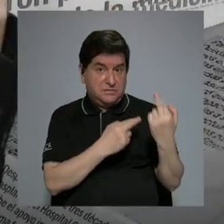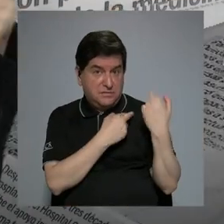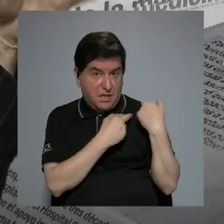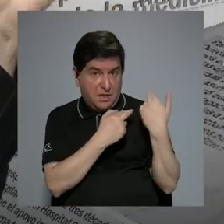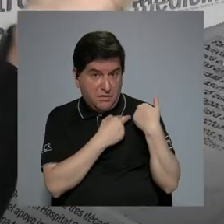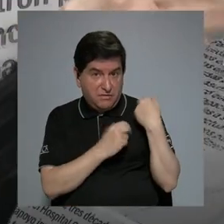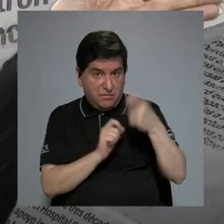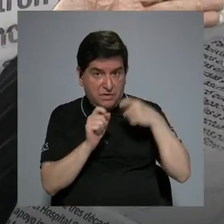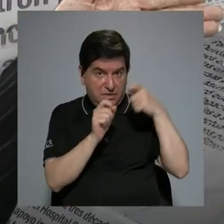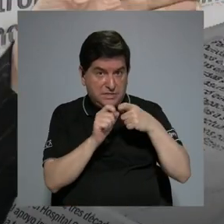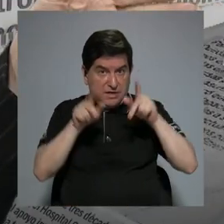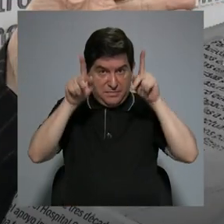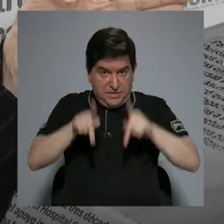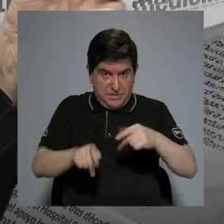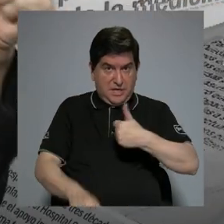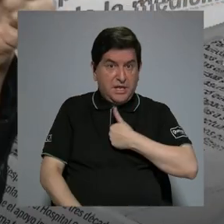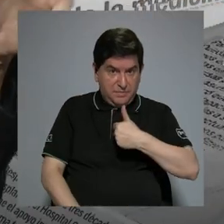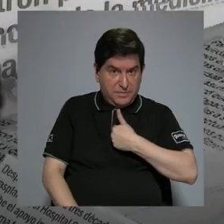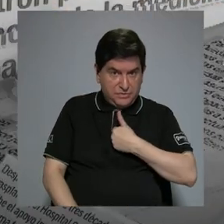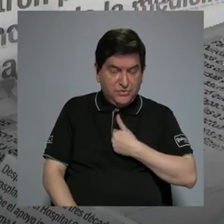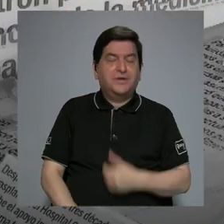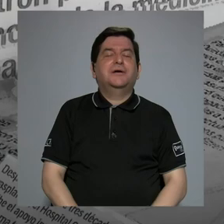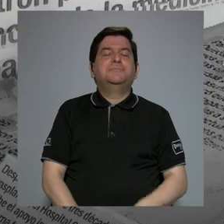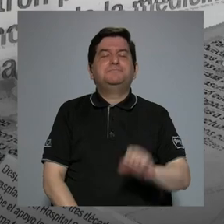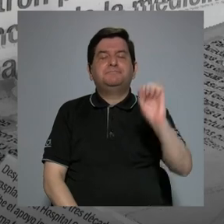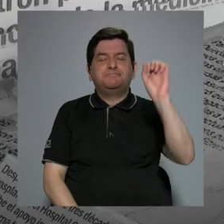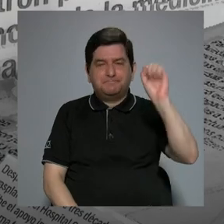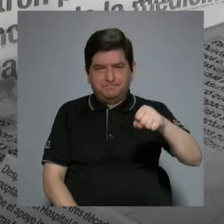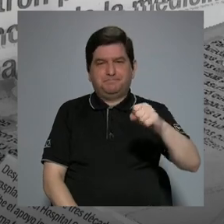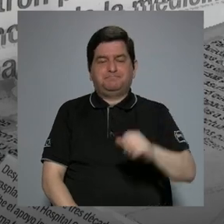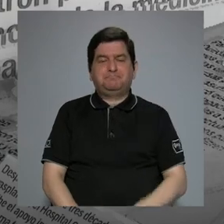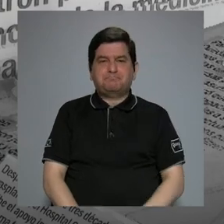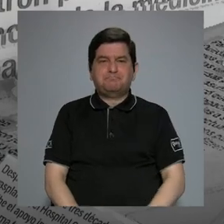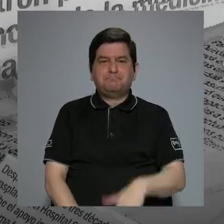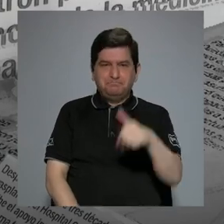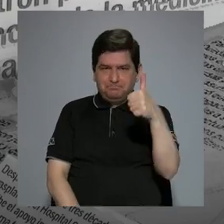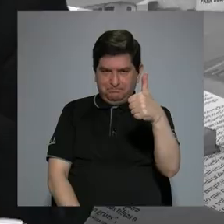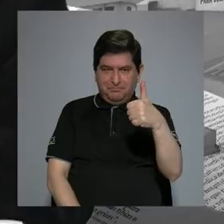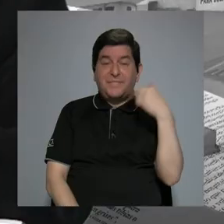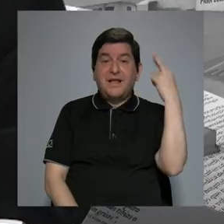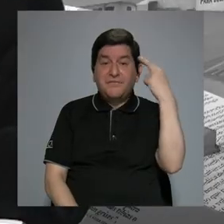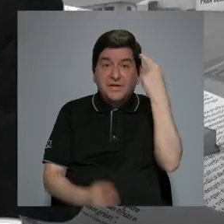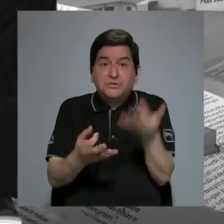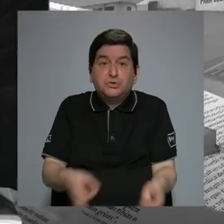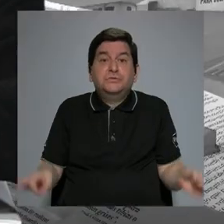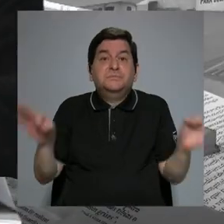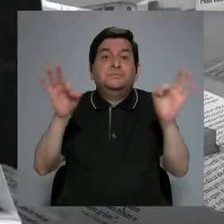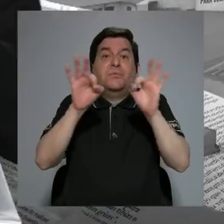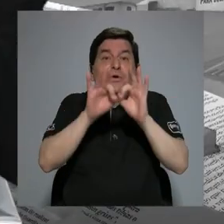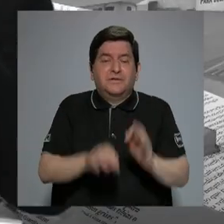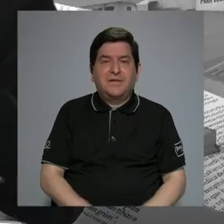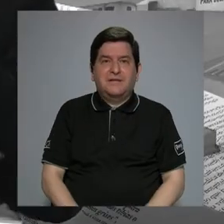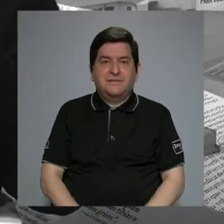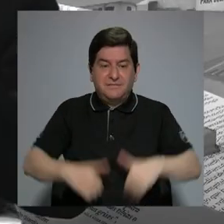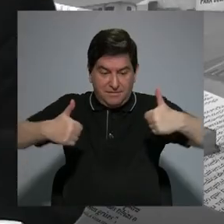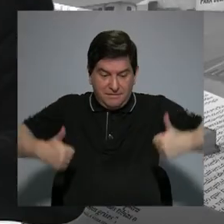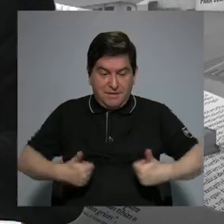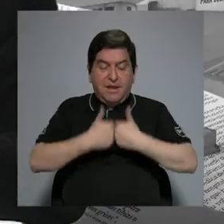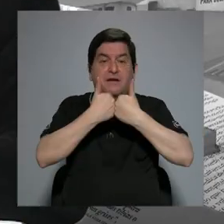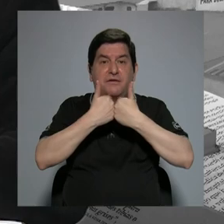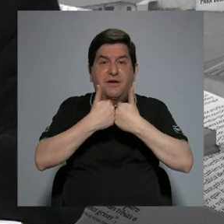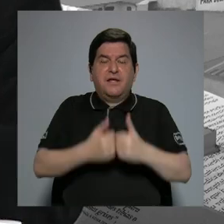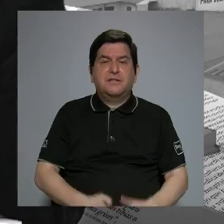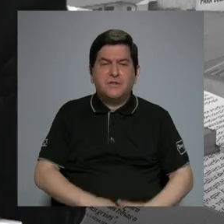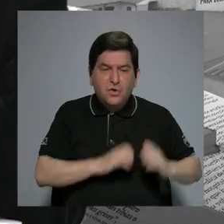es propiamente Jorge, en este ejemplo. Claro que sí. Muy bien, Alejandra. Por eso es importante el desafío que tenemos